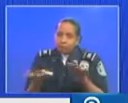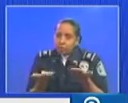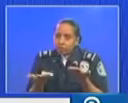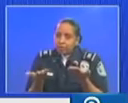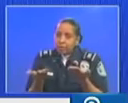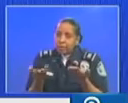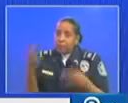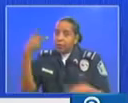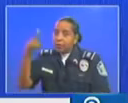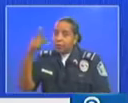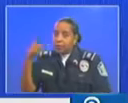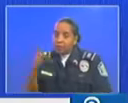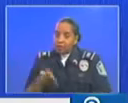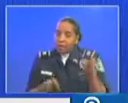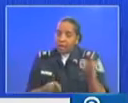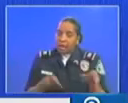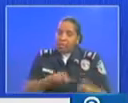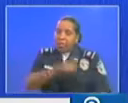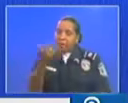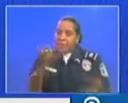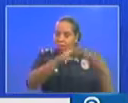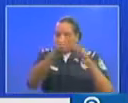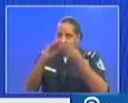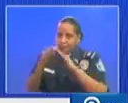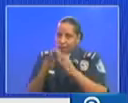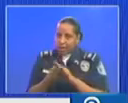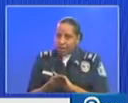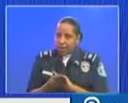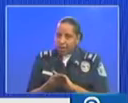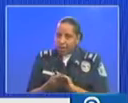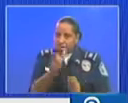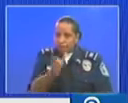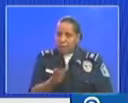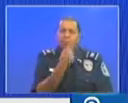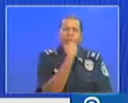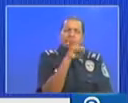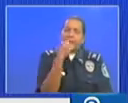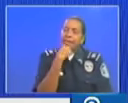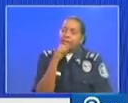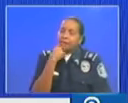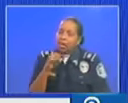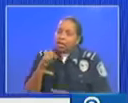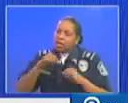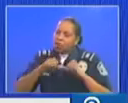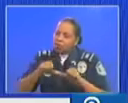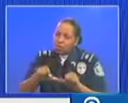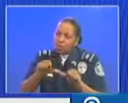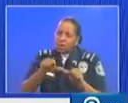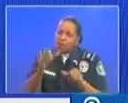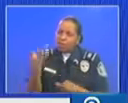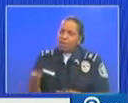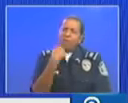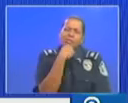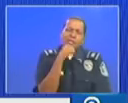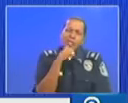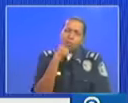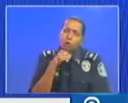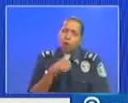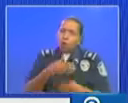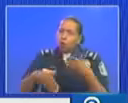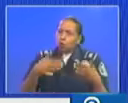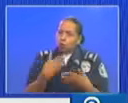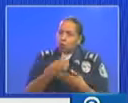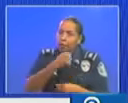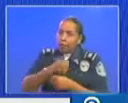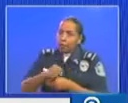vida de la población el que no cumple con las legislaciones y decretos establecidos y todo lo que debemos trabajar es en salvar